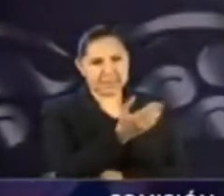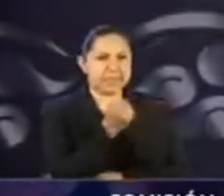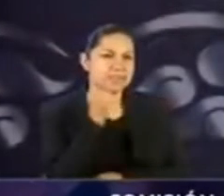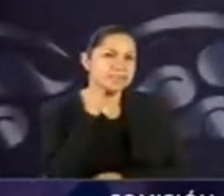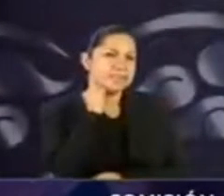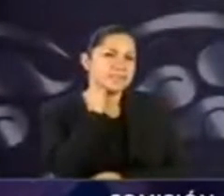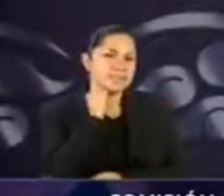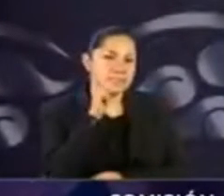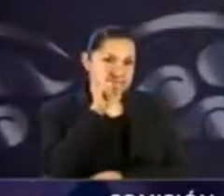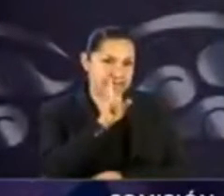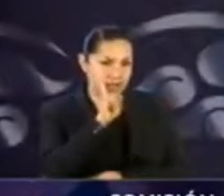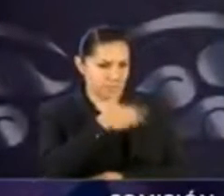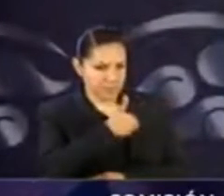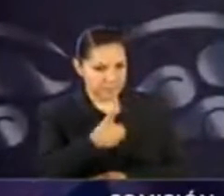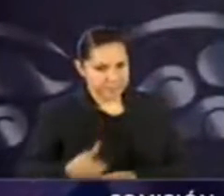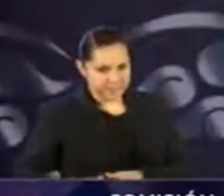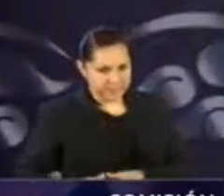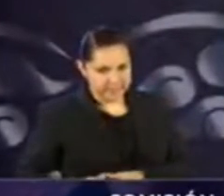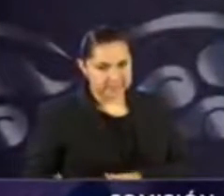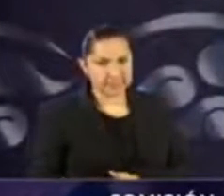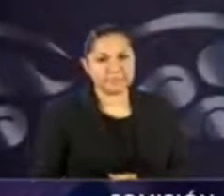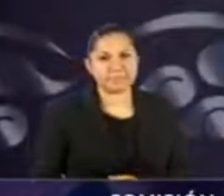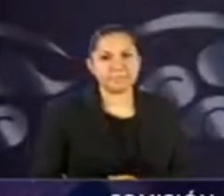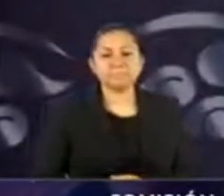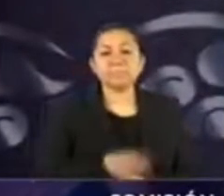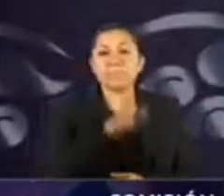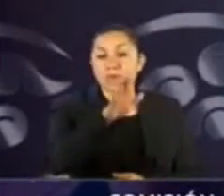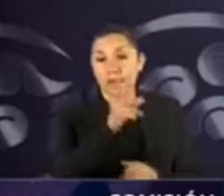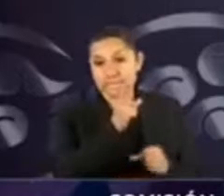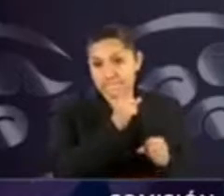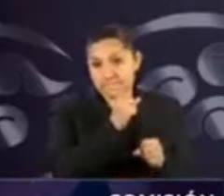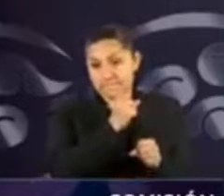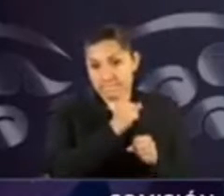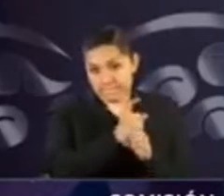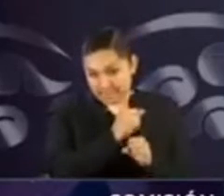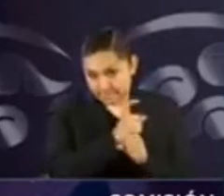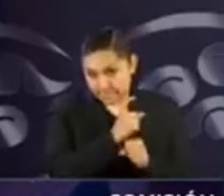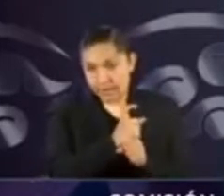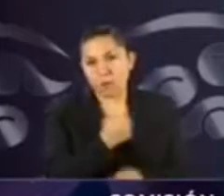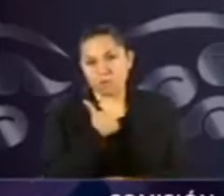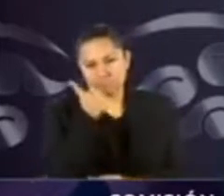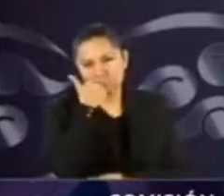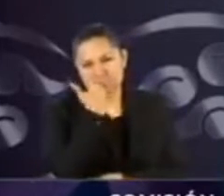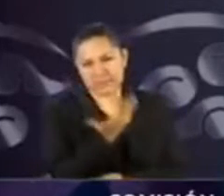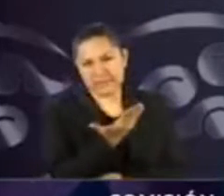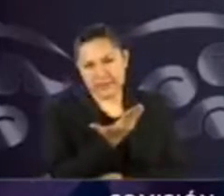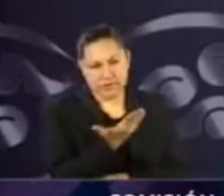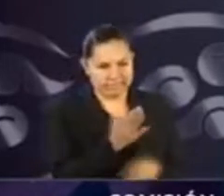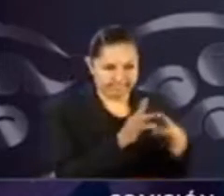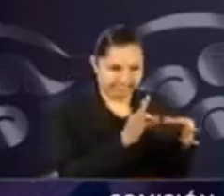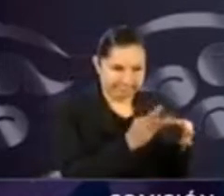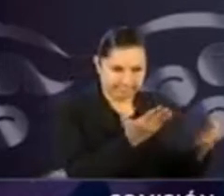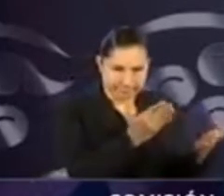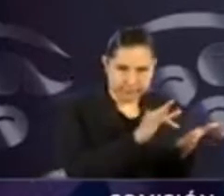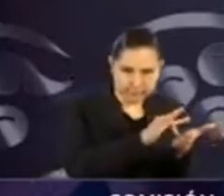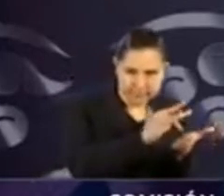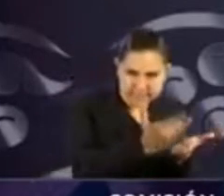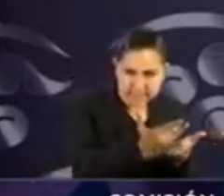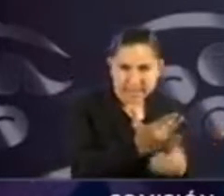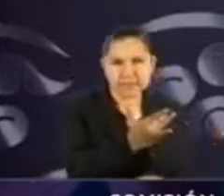senadora presidenta. Primero que nada, agradecer la disposición